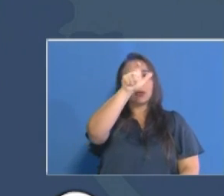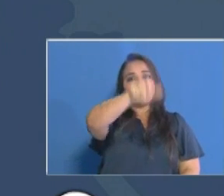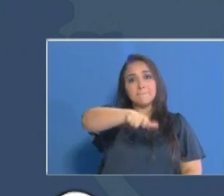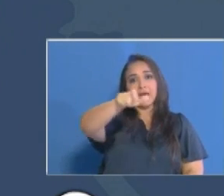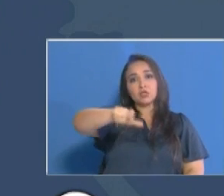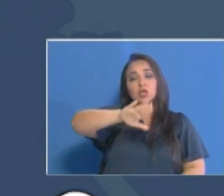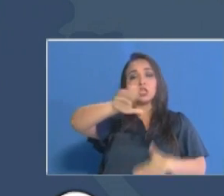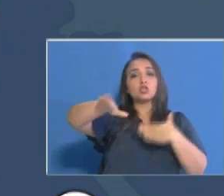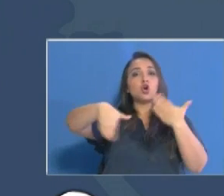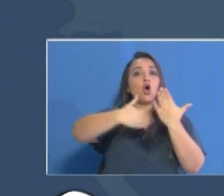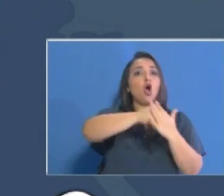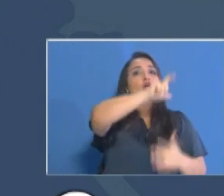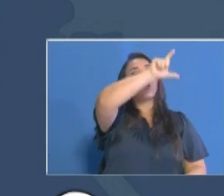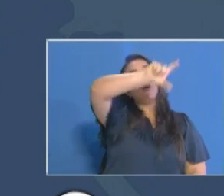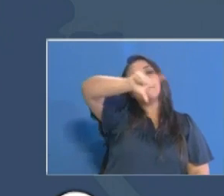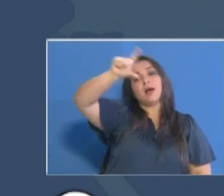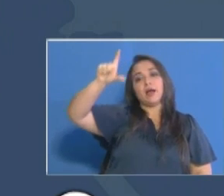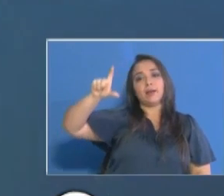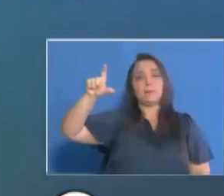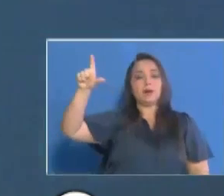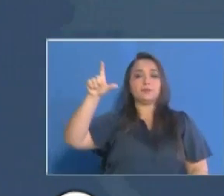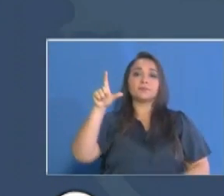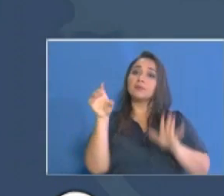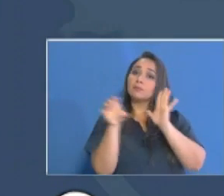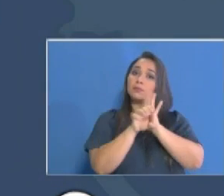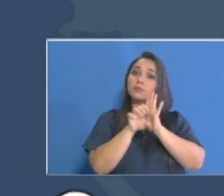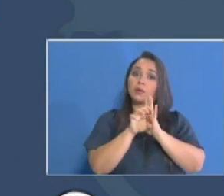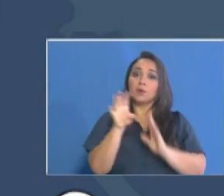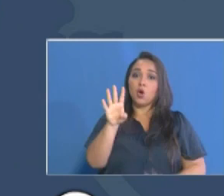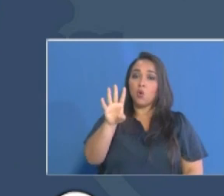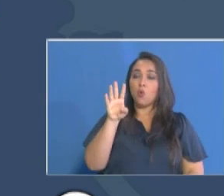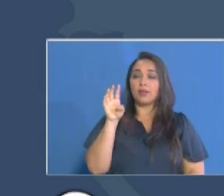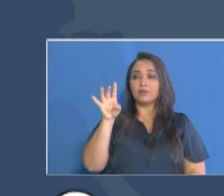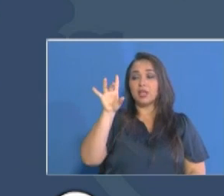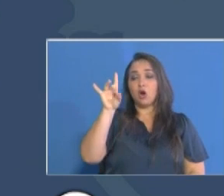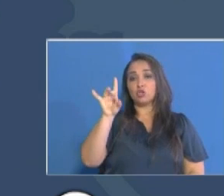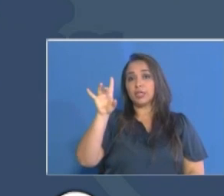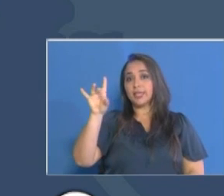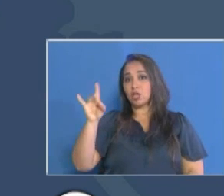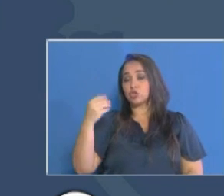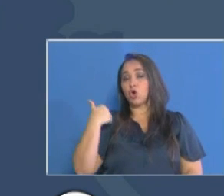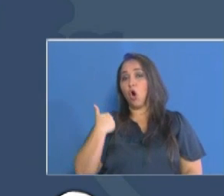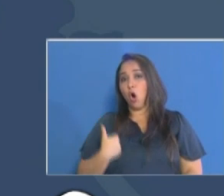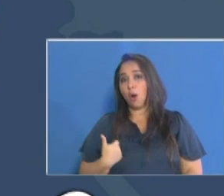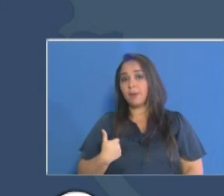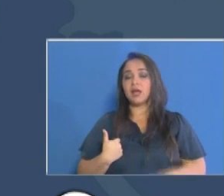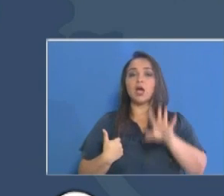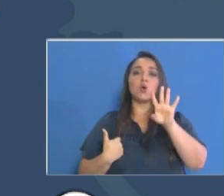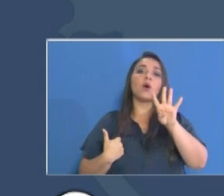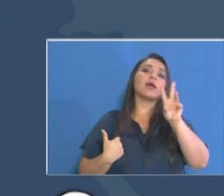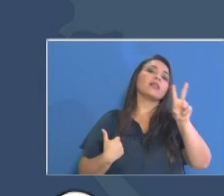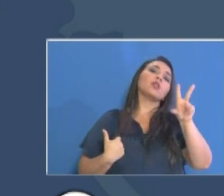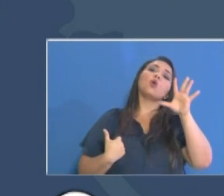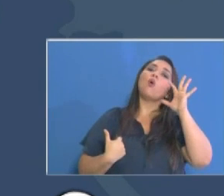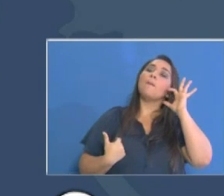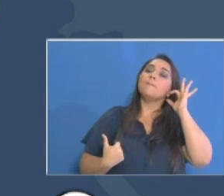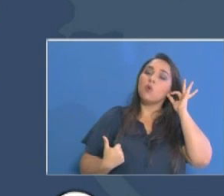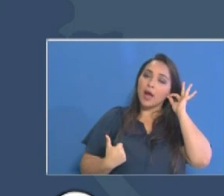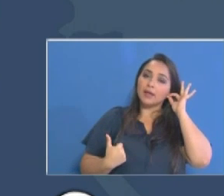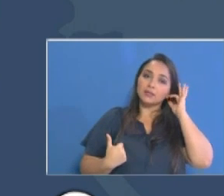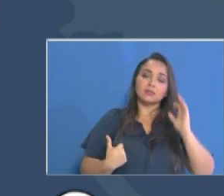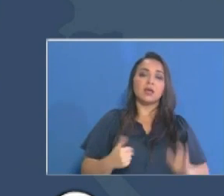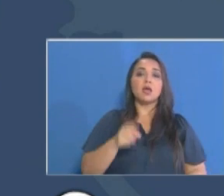lo largo y ancho del país entre ellas 488 hombres 42 mujeres y